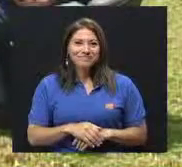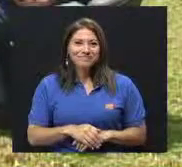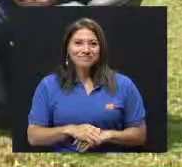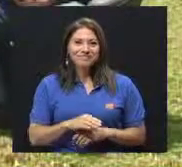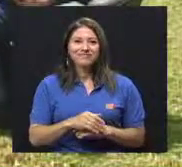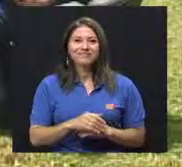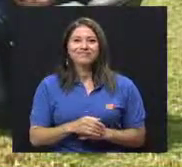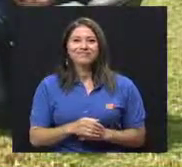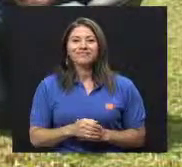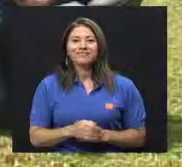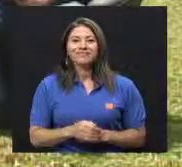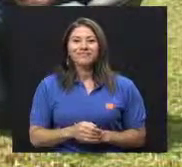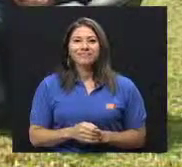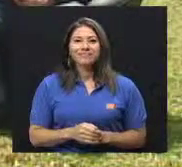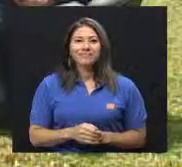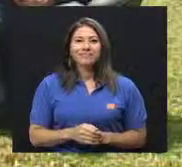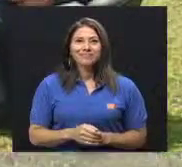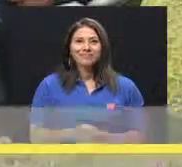Gracias. Hasta luego.